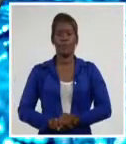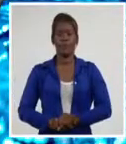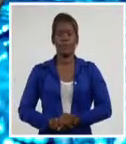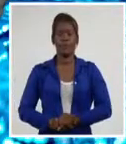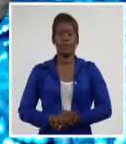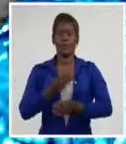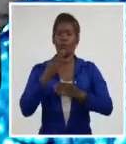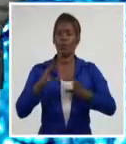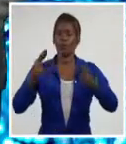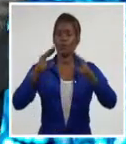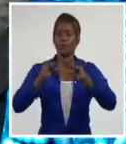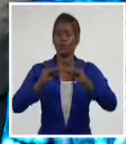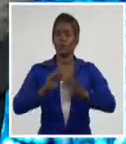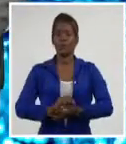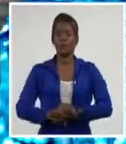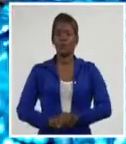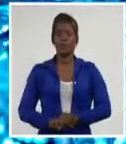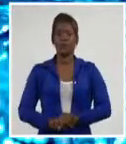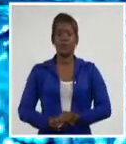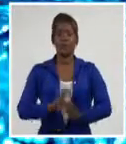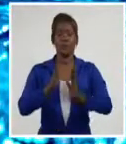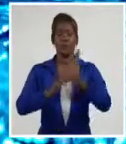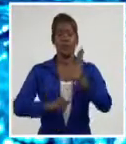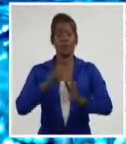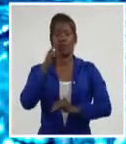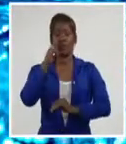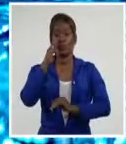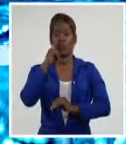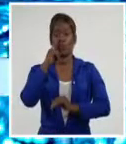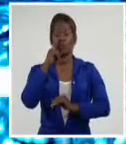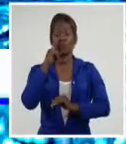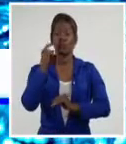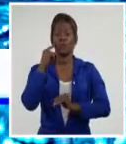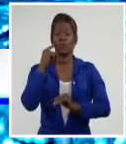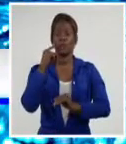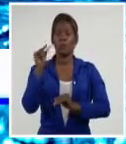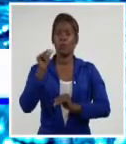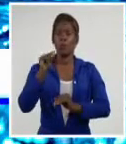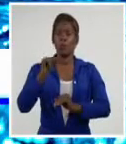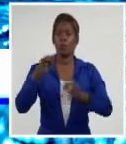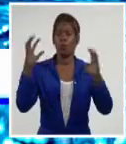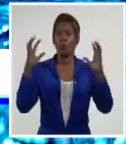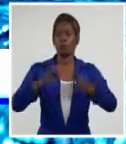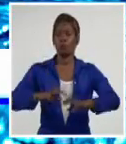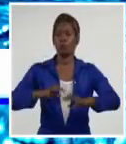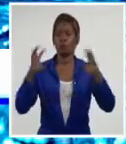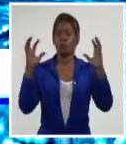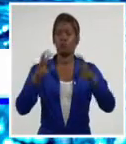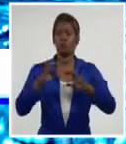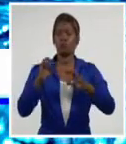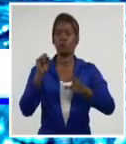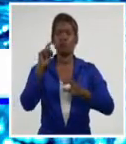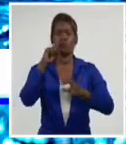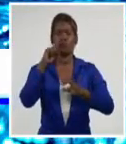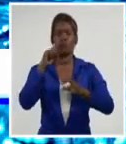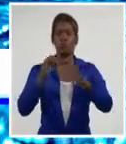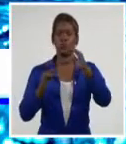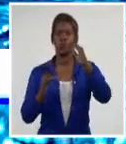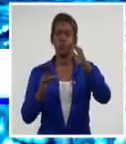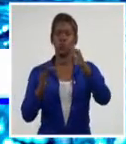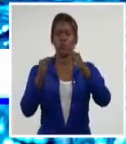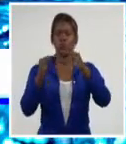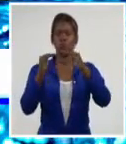Buenas noches. El mes de noviembre, el primero del período poco lluvioso en Cuba finalizó con un acumulado de lluvia dentro del rango normal.